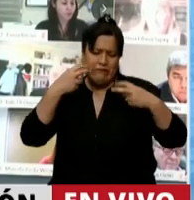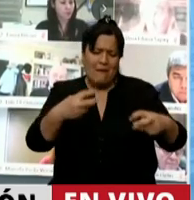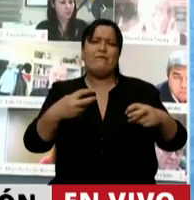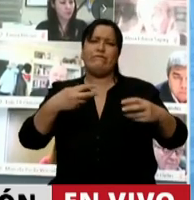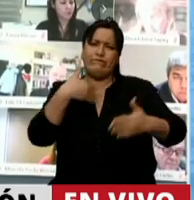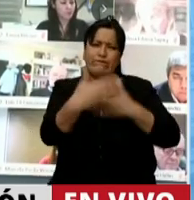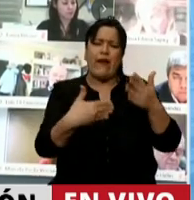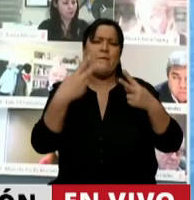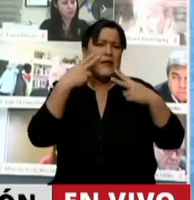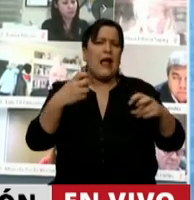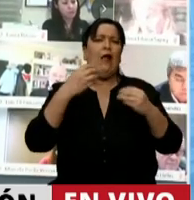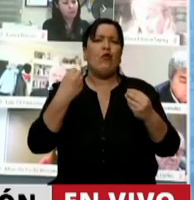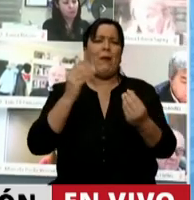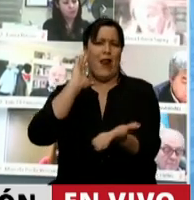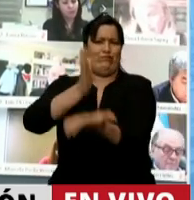necesarias.